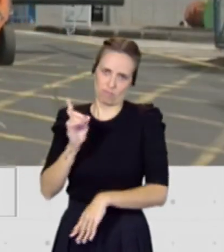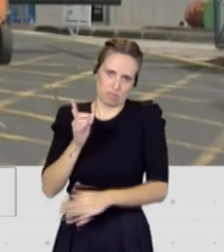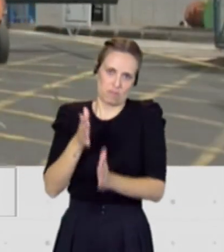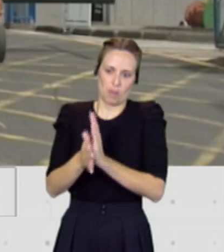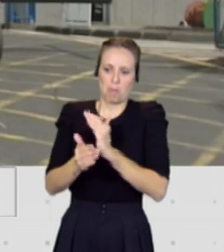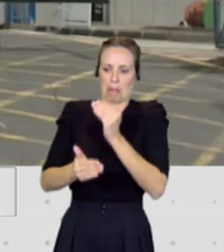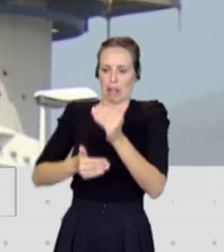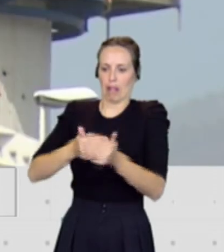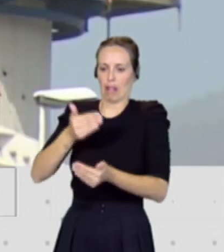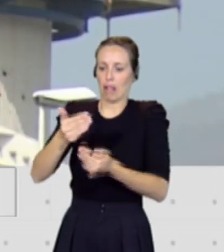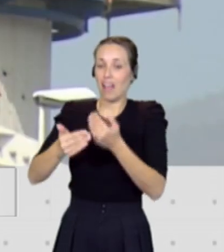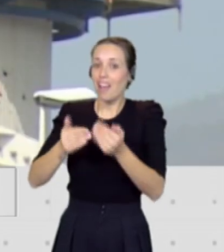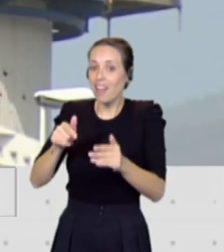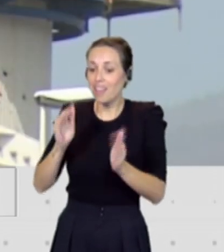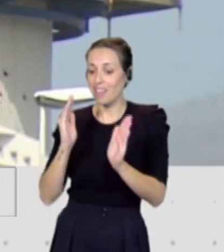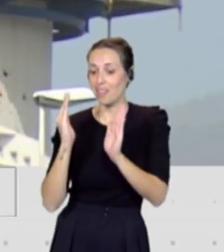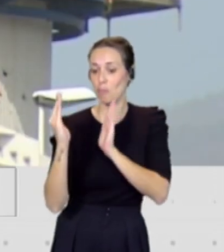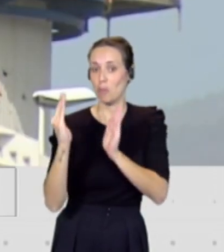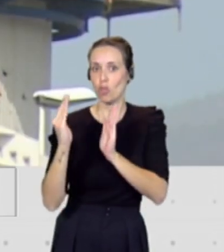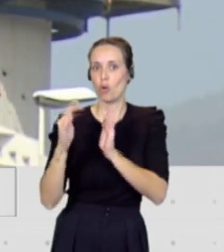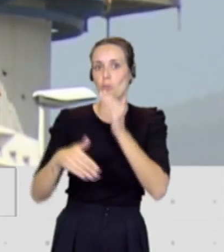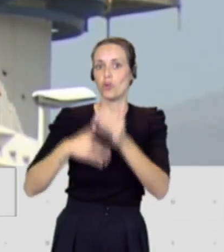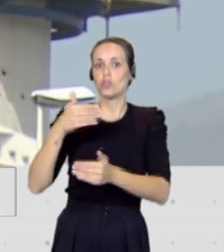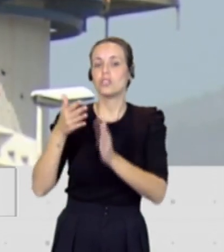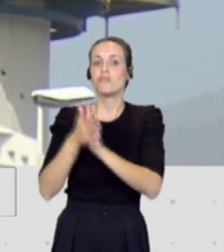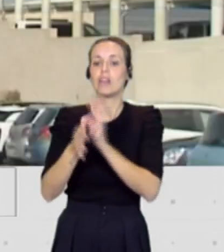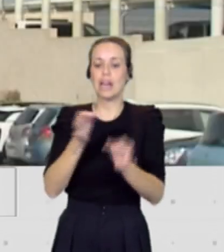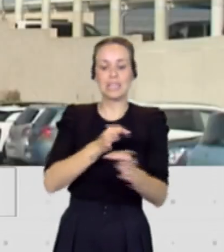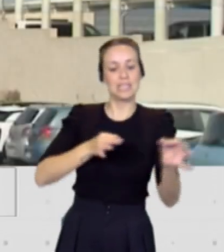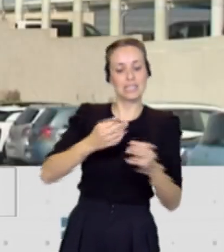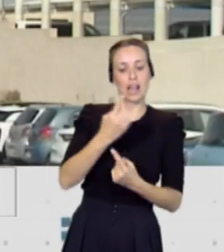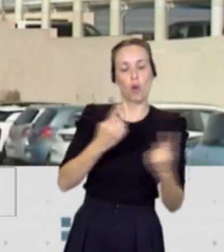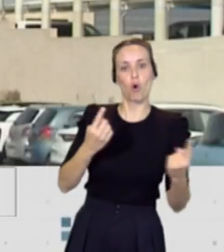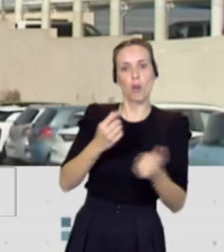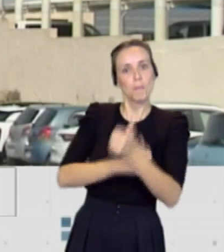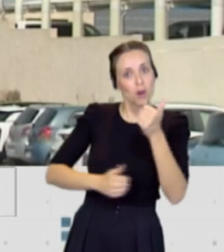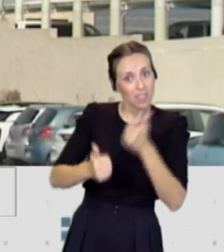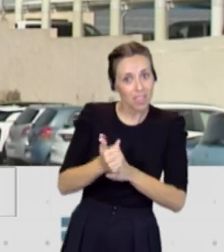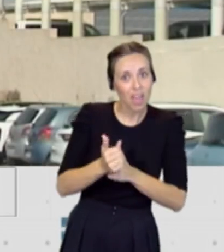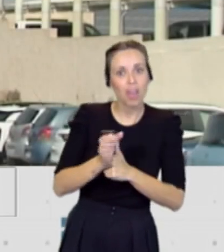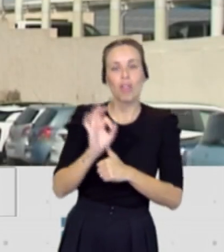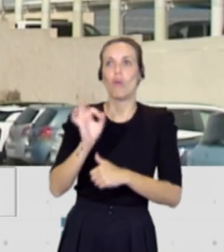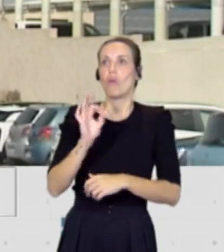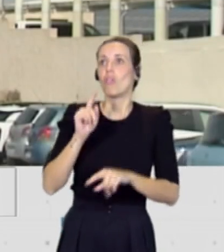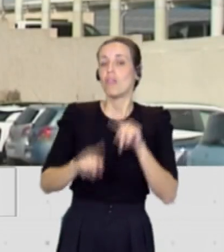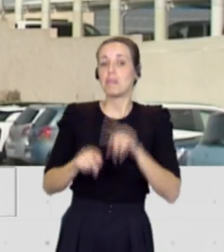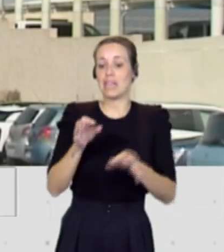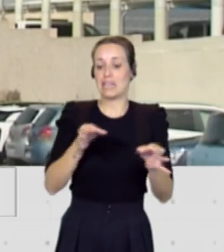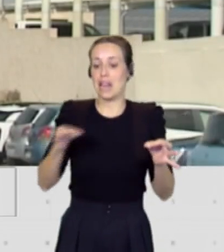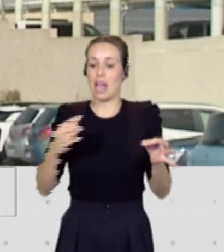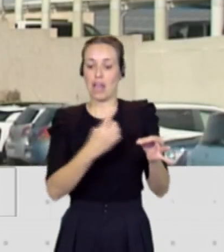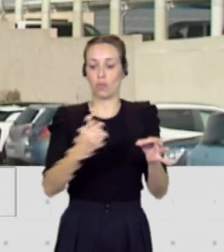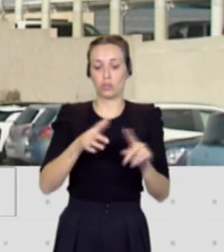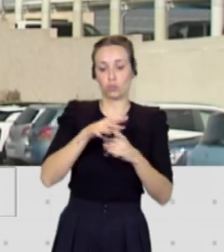progresivo, ¿va a haber unas islas que tengan prioridad? ¿Hay alguna circunstancia que determine lo que es